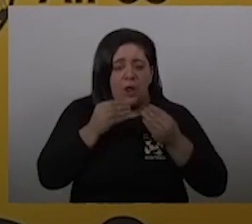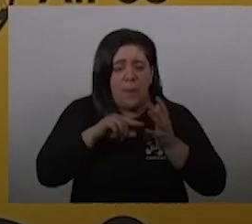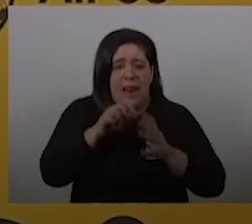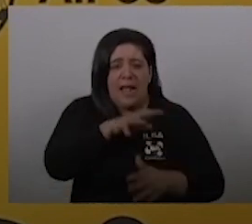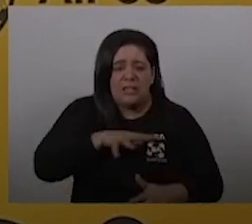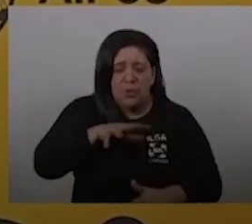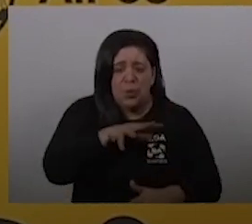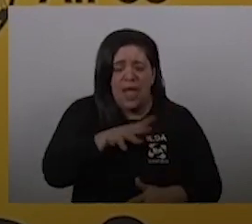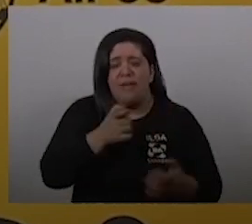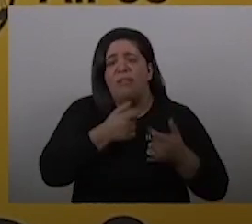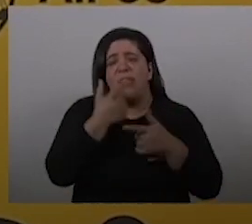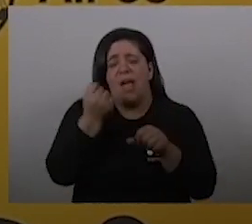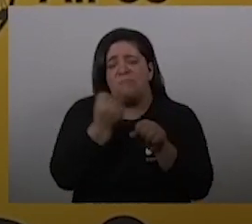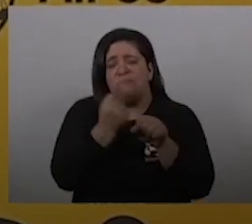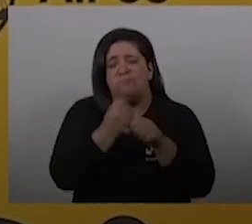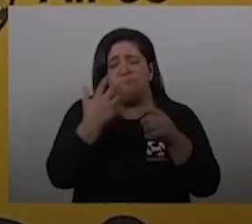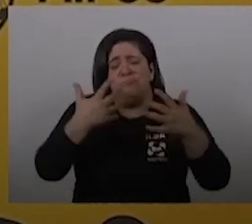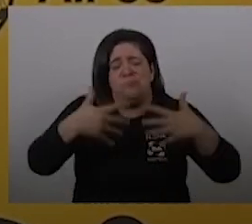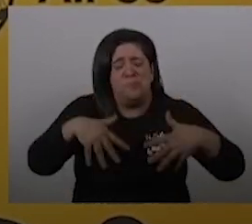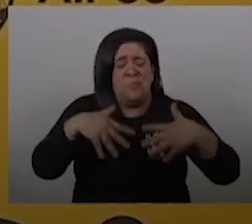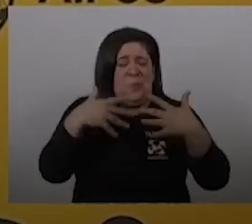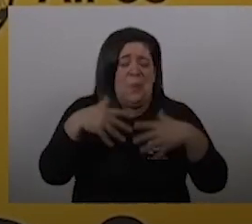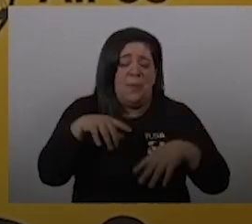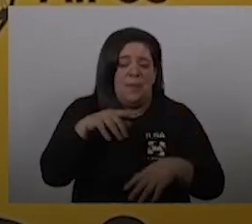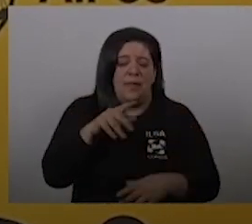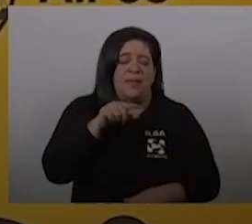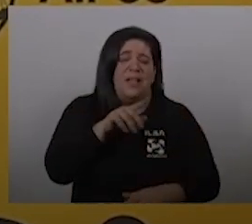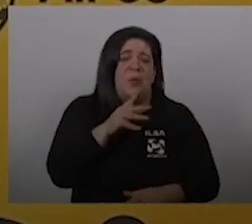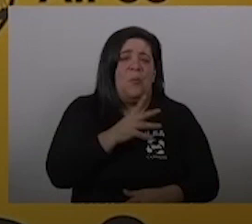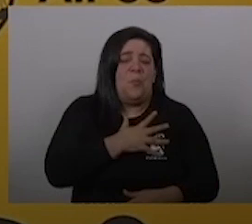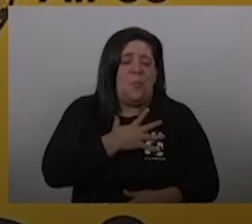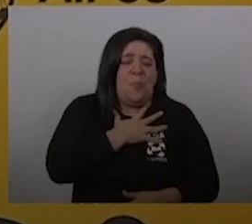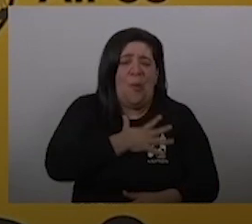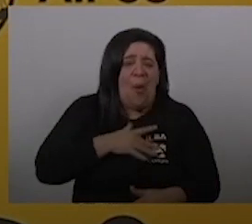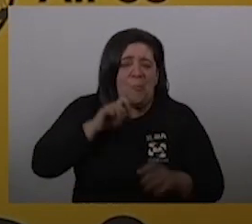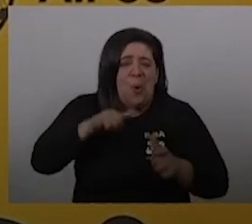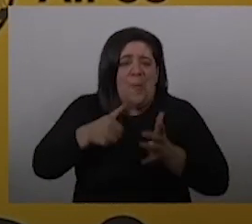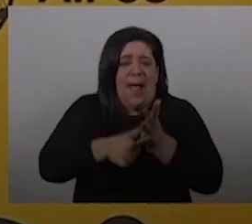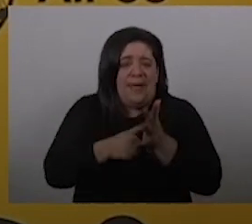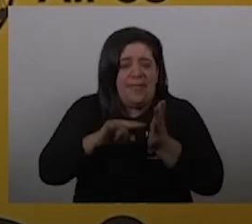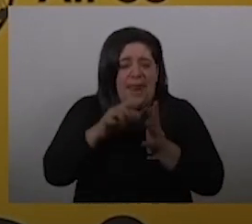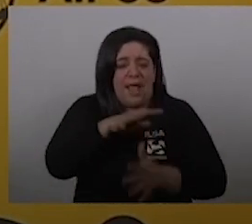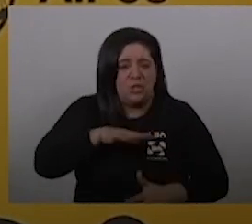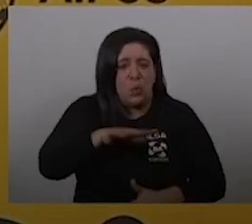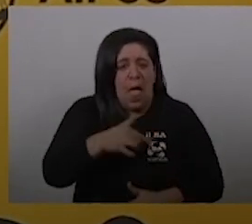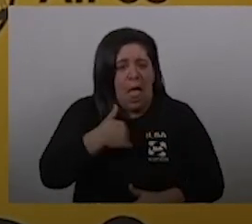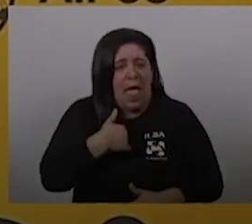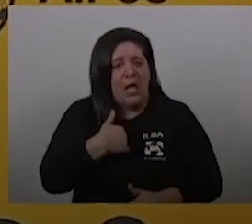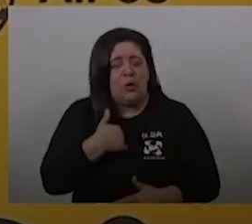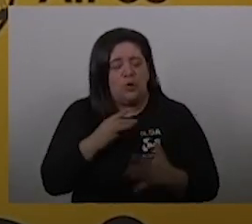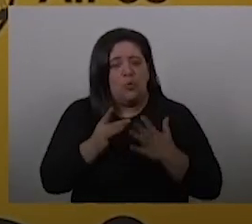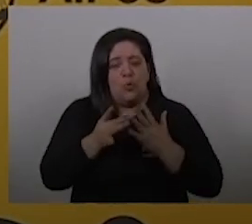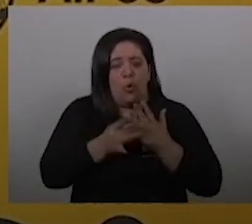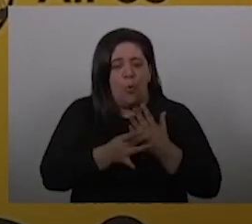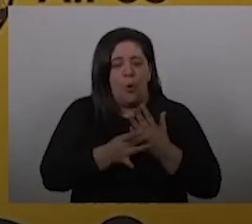ciudad genera muchísimos puestos de trabajo. Es parte del alma de la ciudad. Por eso me comprometo, siempre vamos a hacer